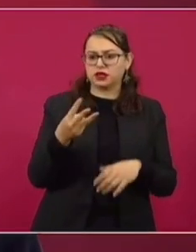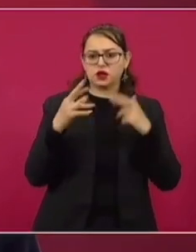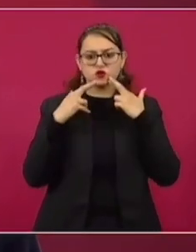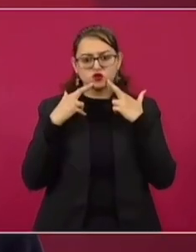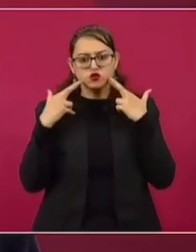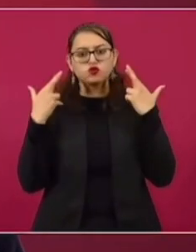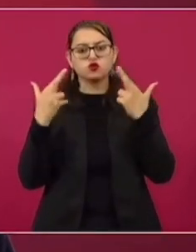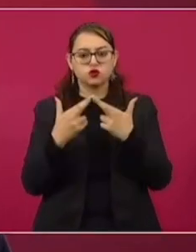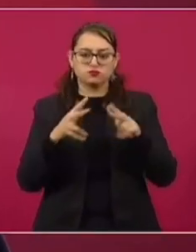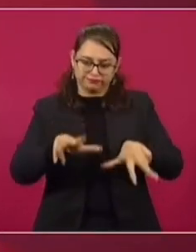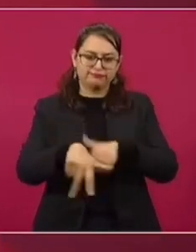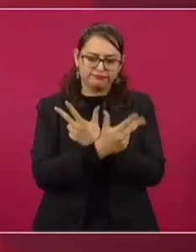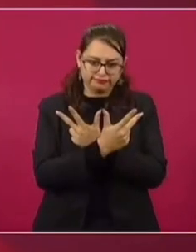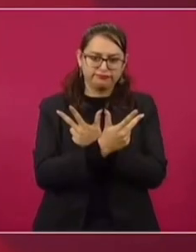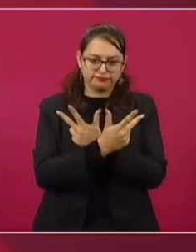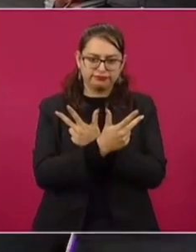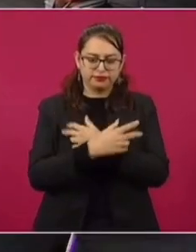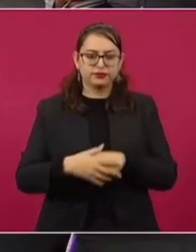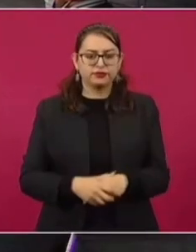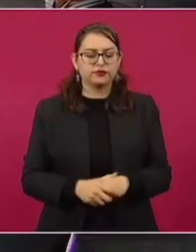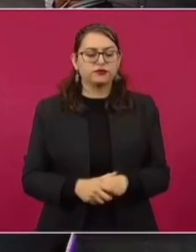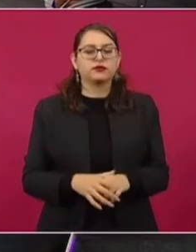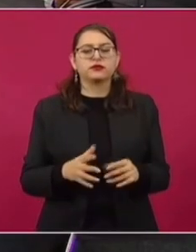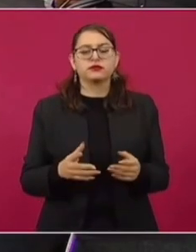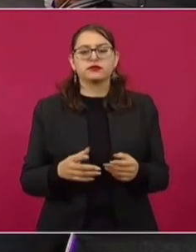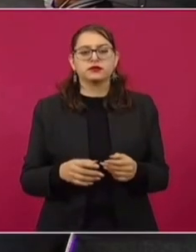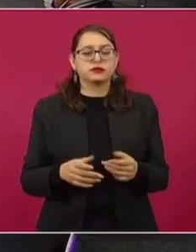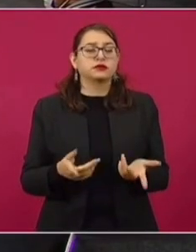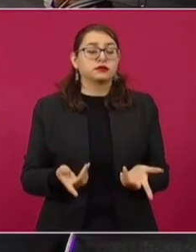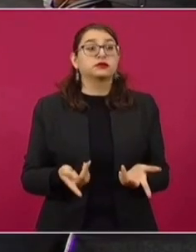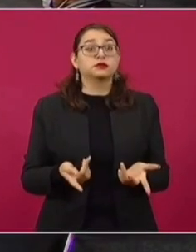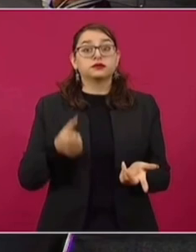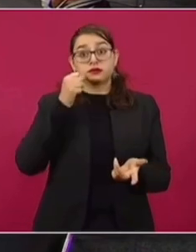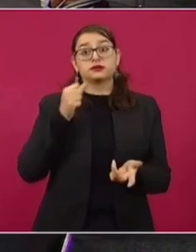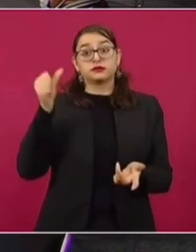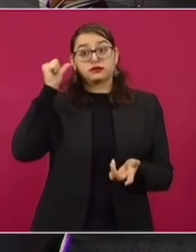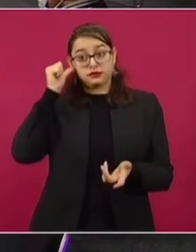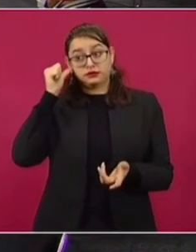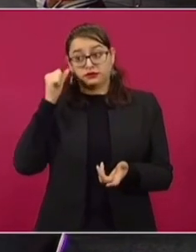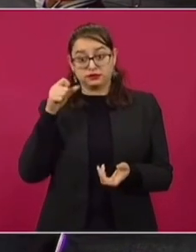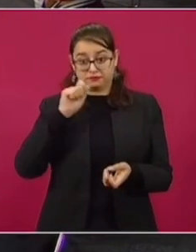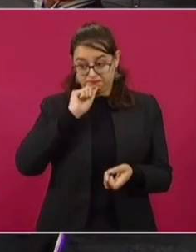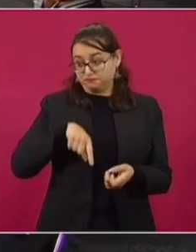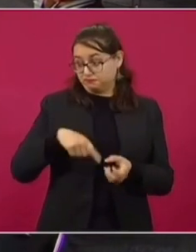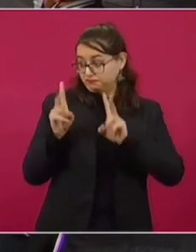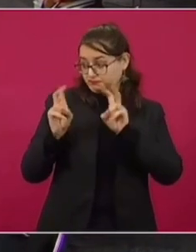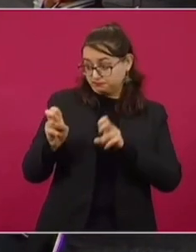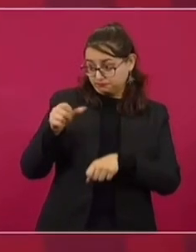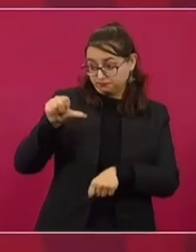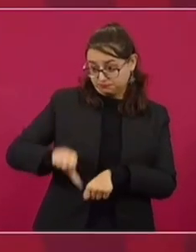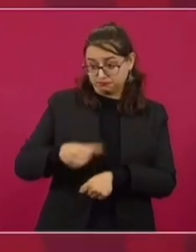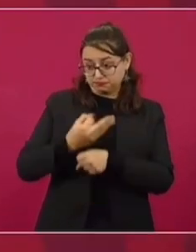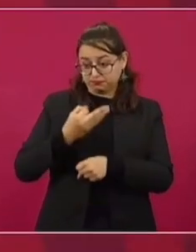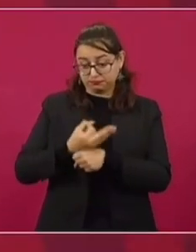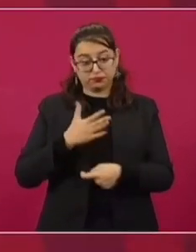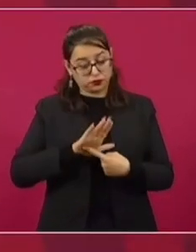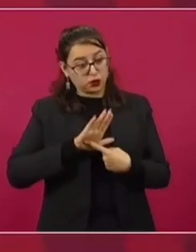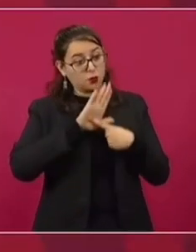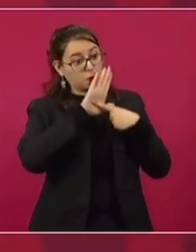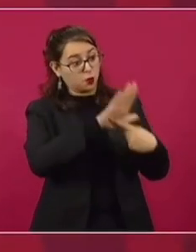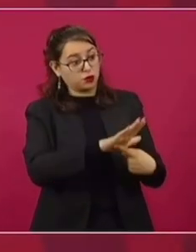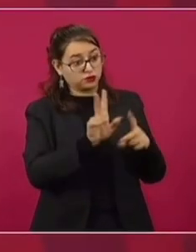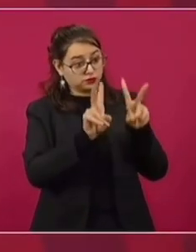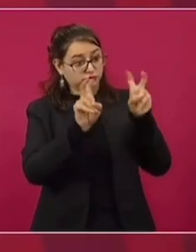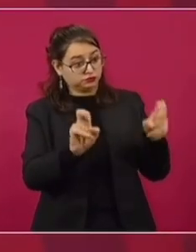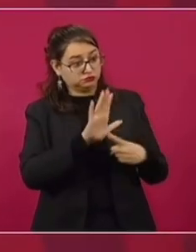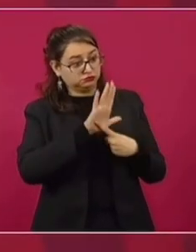presencia virtual. Una de ellas fue, le dimos a conocer el resultado de este trabajo y